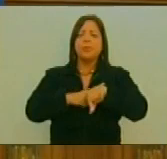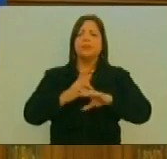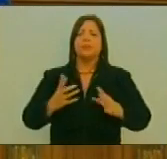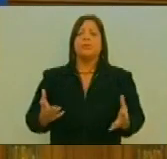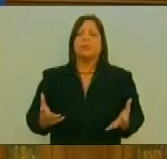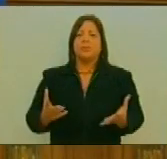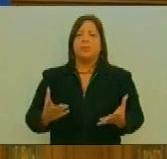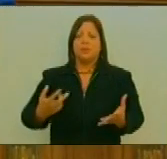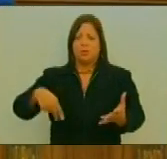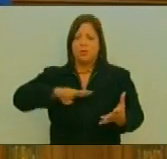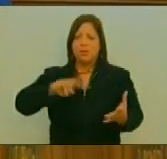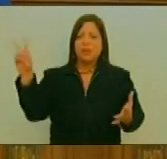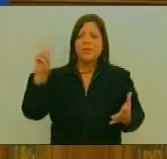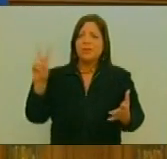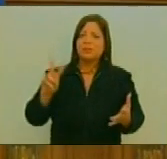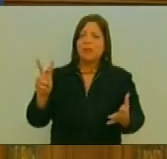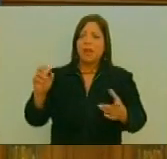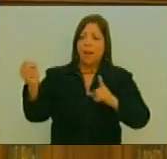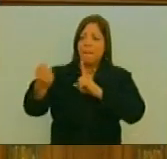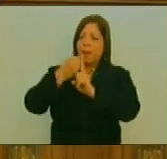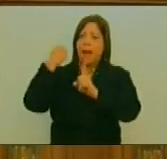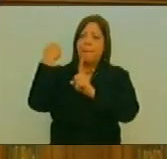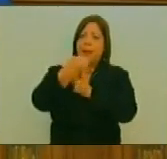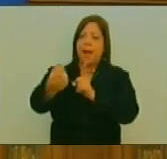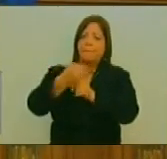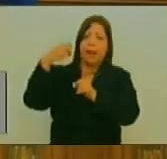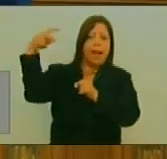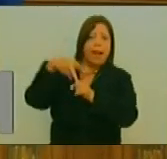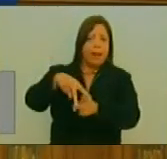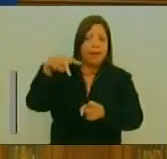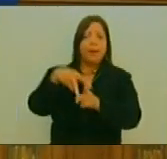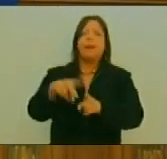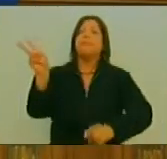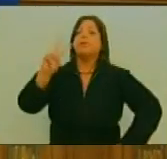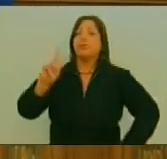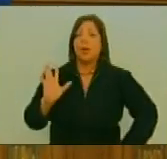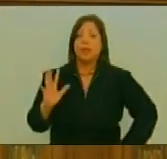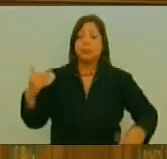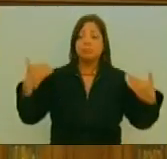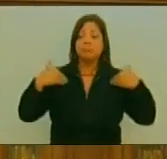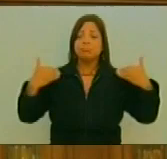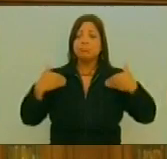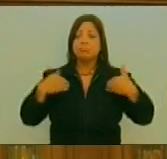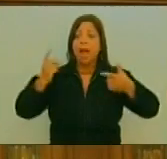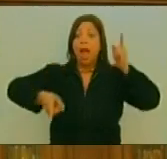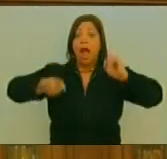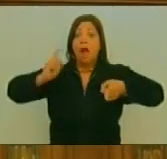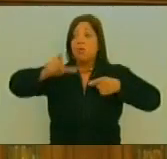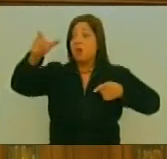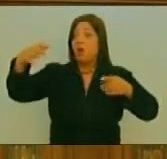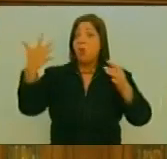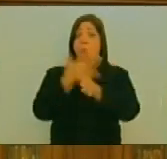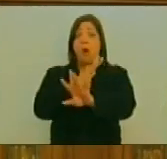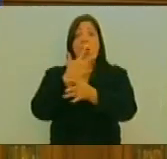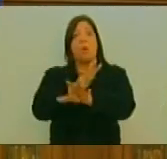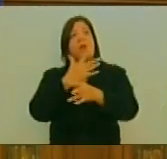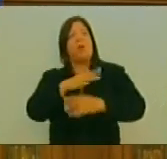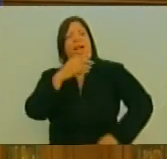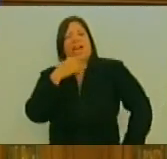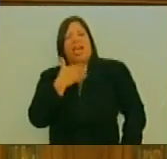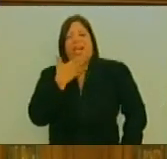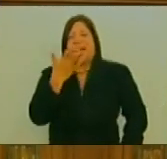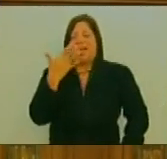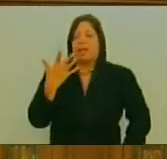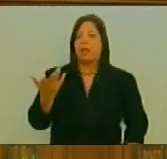Nuestra patria Es agredida Y en un momento En el cual Algunos de ellos Pretenden Jugar A la falsa